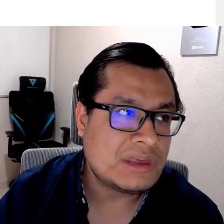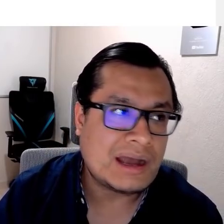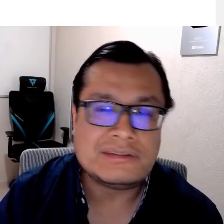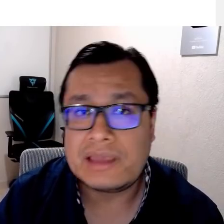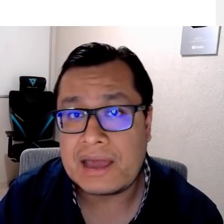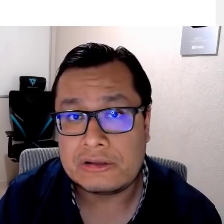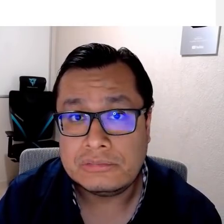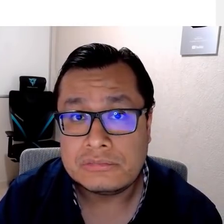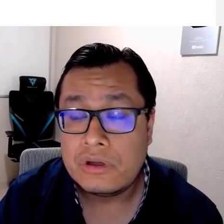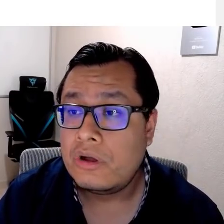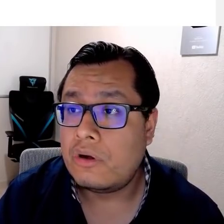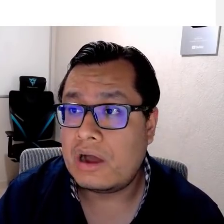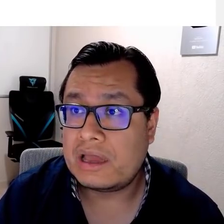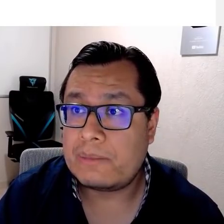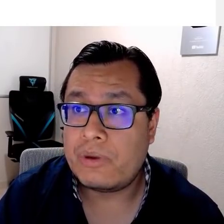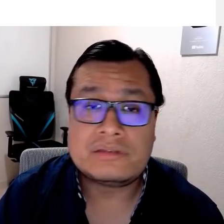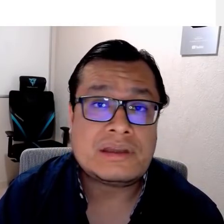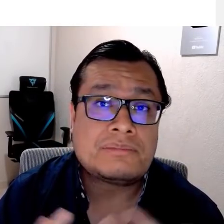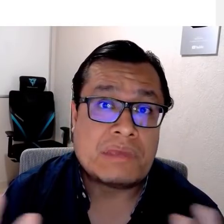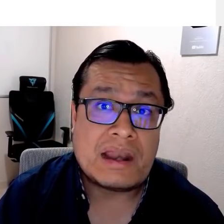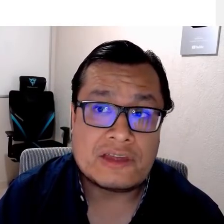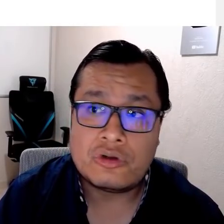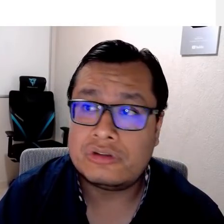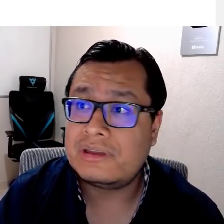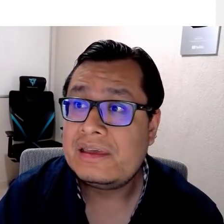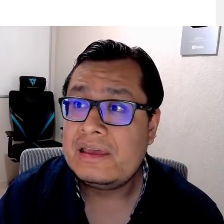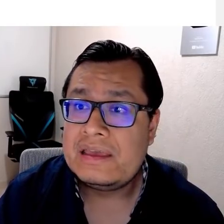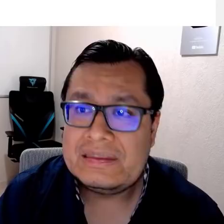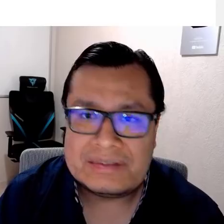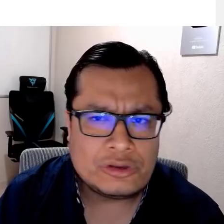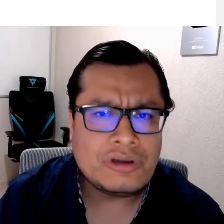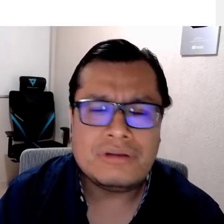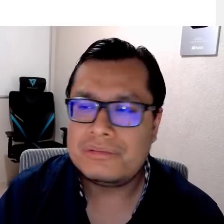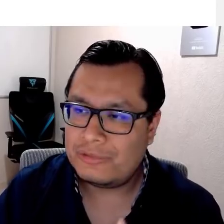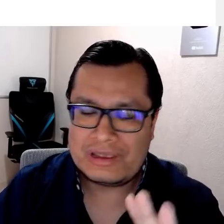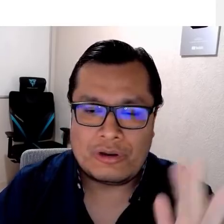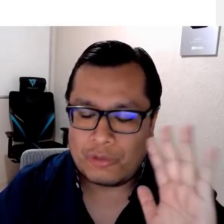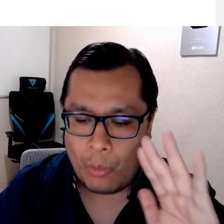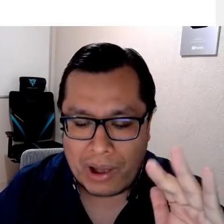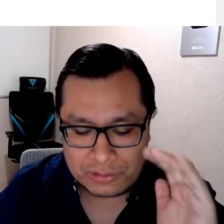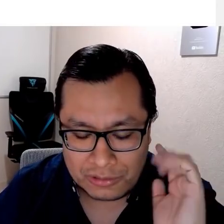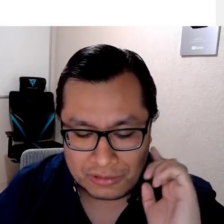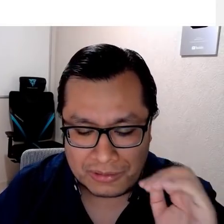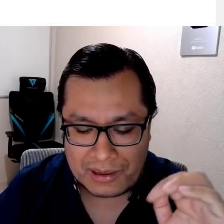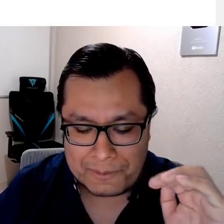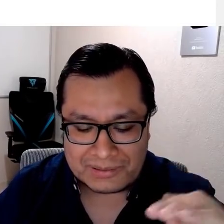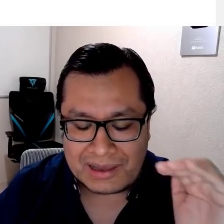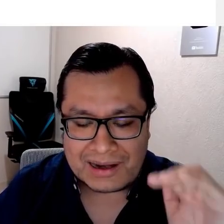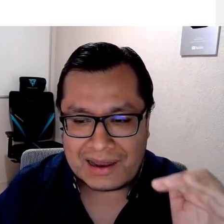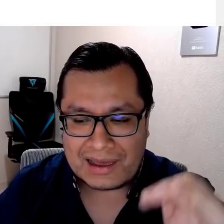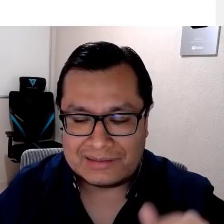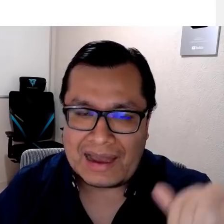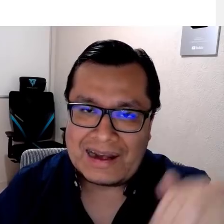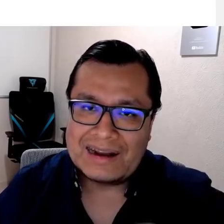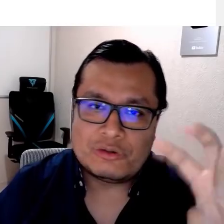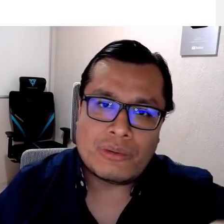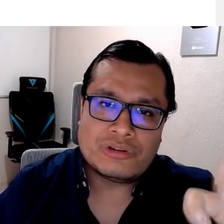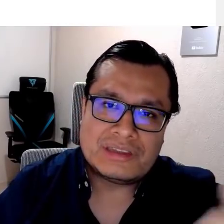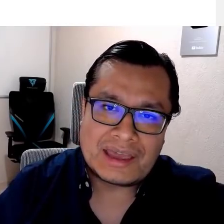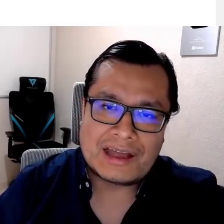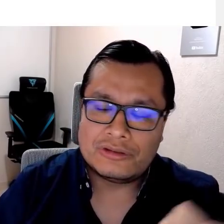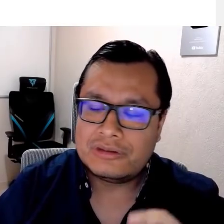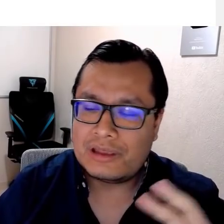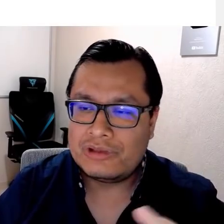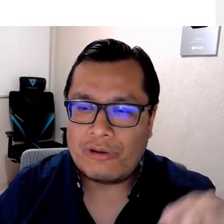este video llegue al sindicato, ojalá que puedan hacer bien las cosas y si no, digo, cuando empezaron a crearse